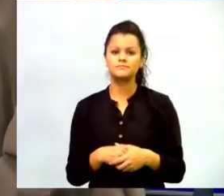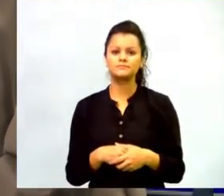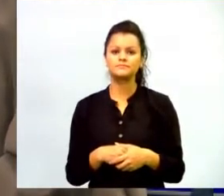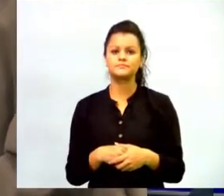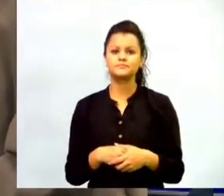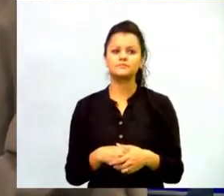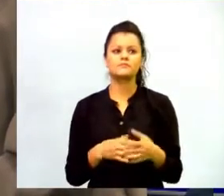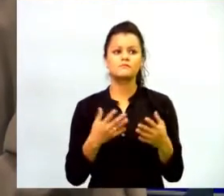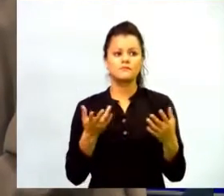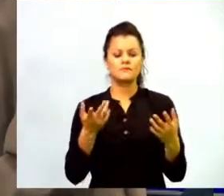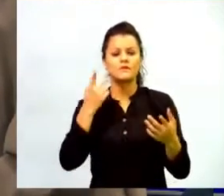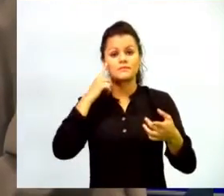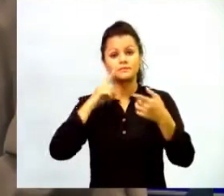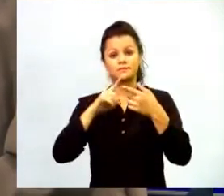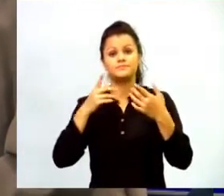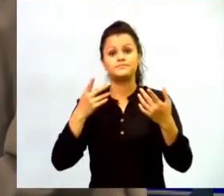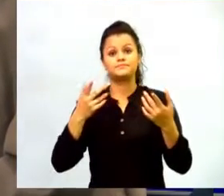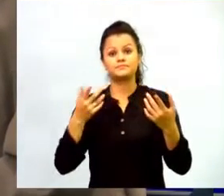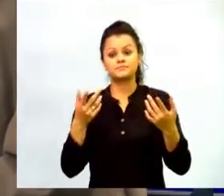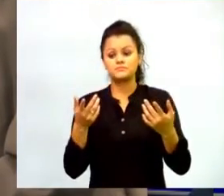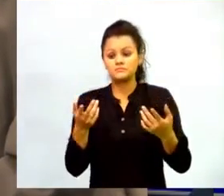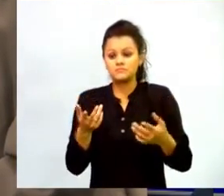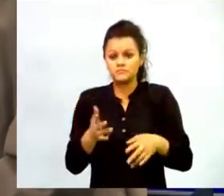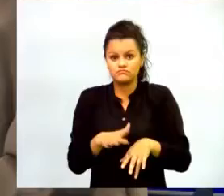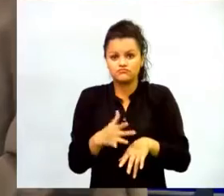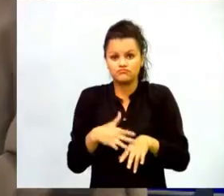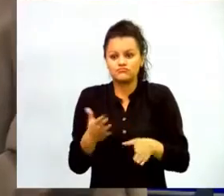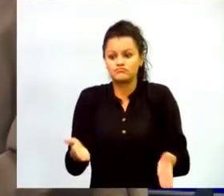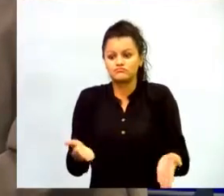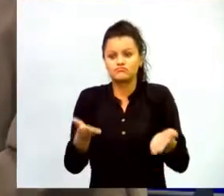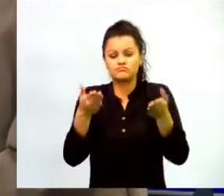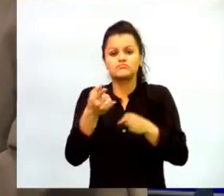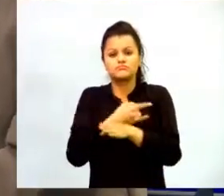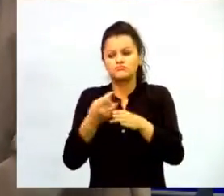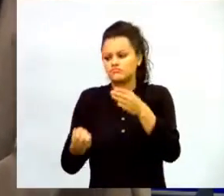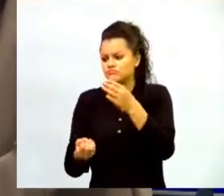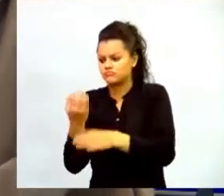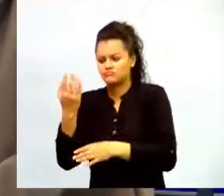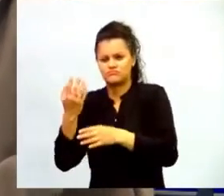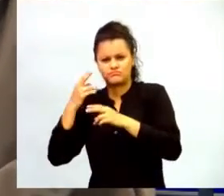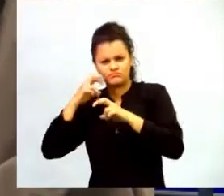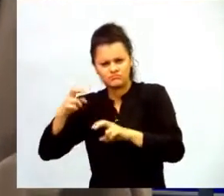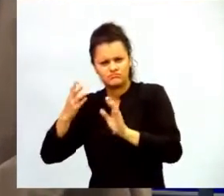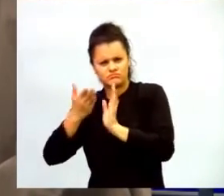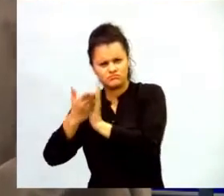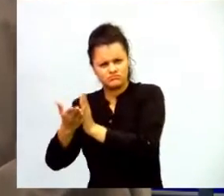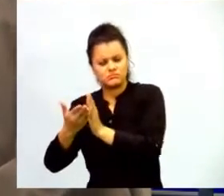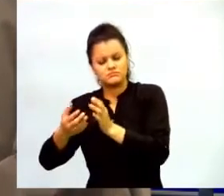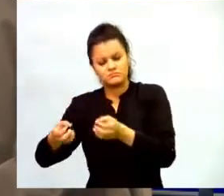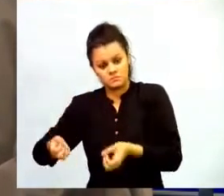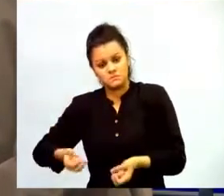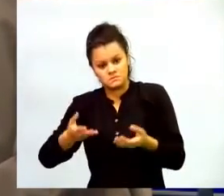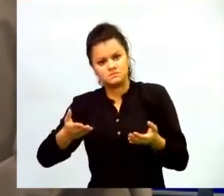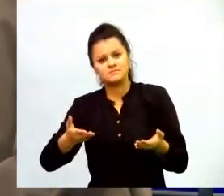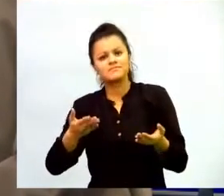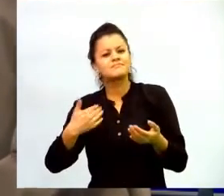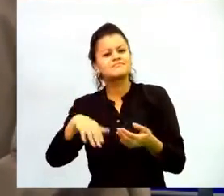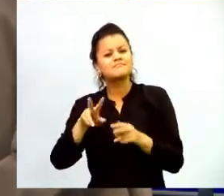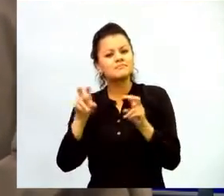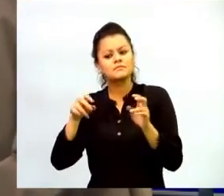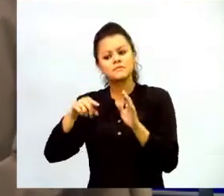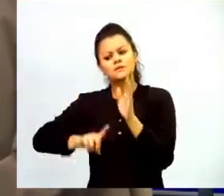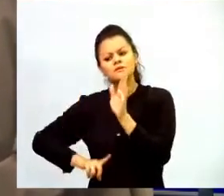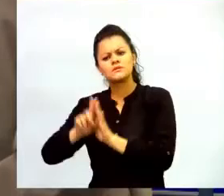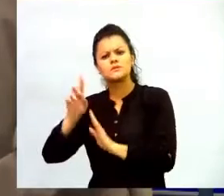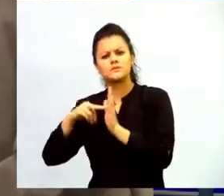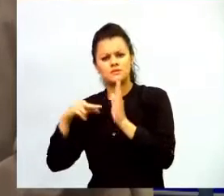acercamiento de los productos de la investigación en educación particularmente en lo que tiene que ver con el desarrollo tecnológico y